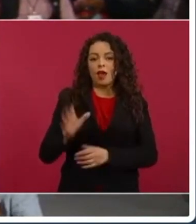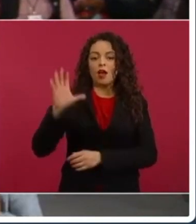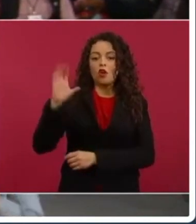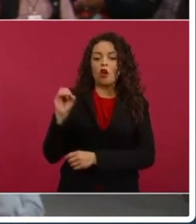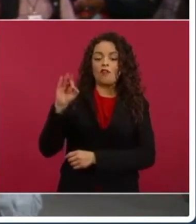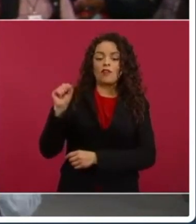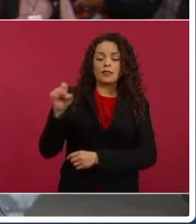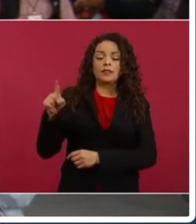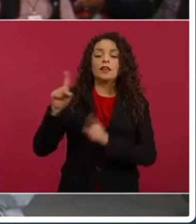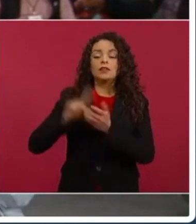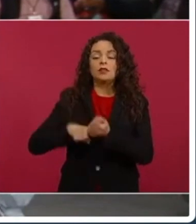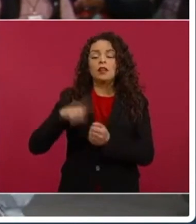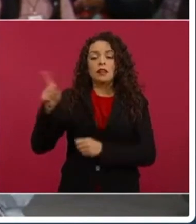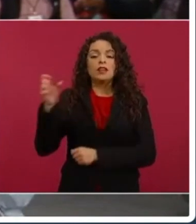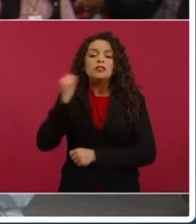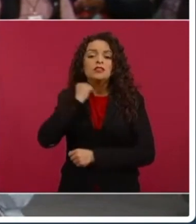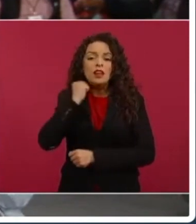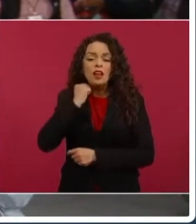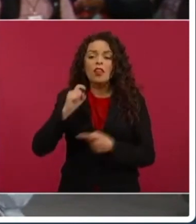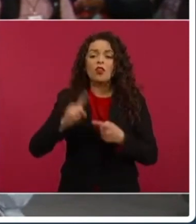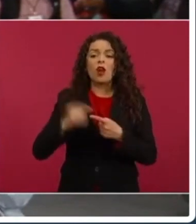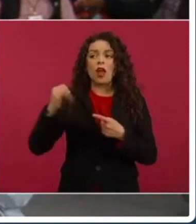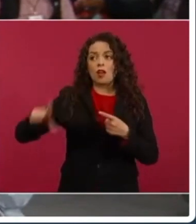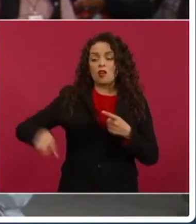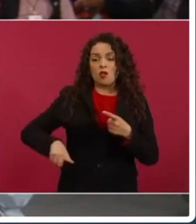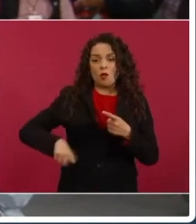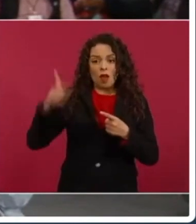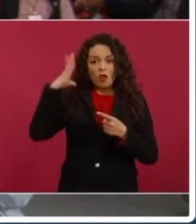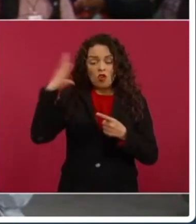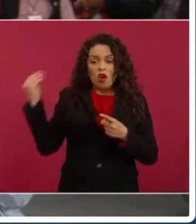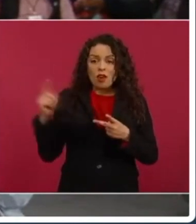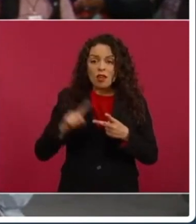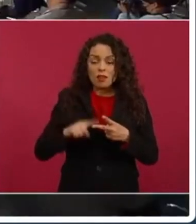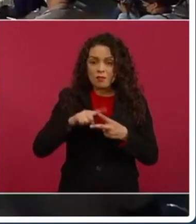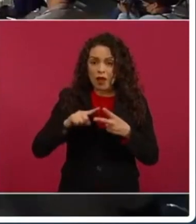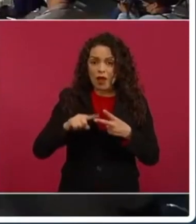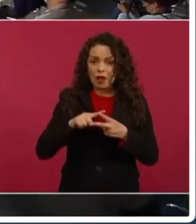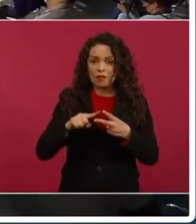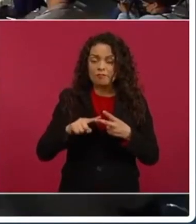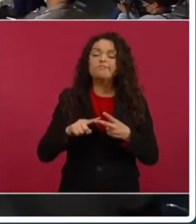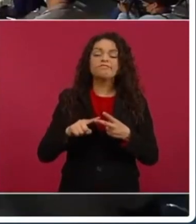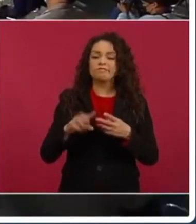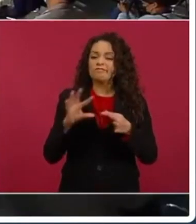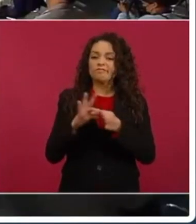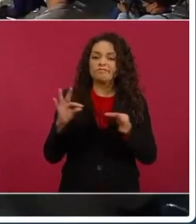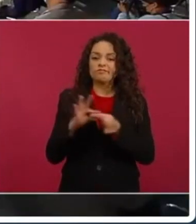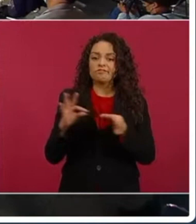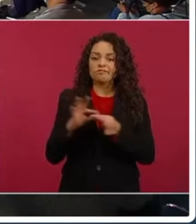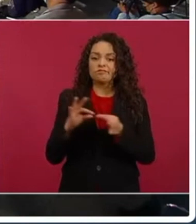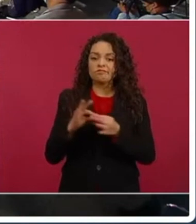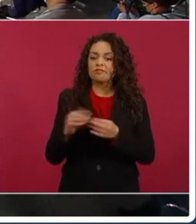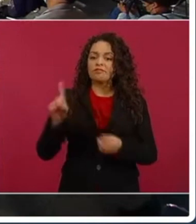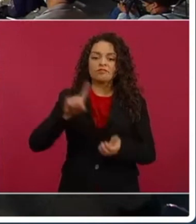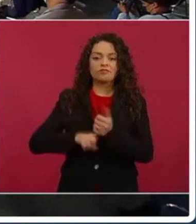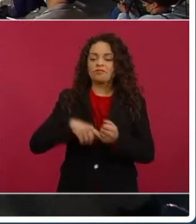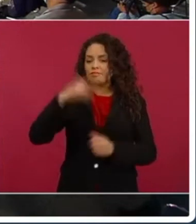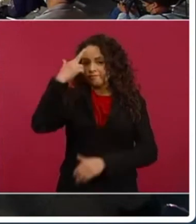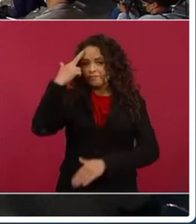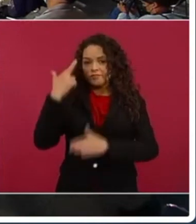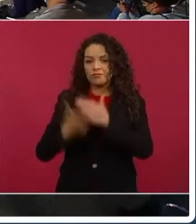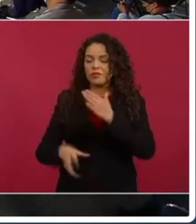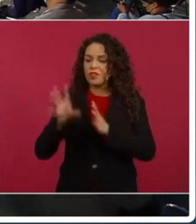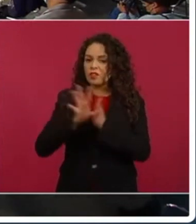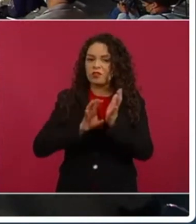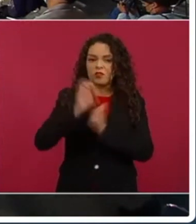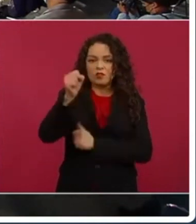senadores de oposición y también el gobierno de Colima interpusieron acciones de inconstitucionalidad en contra de estas reformas a